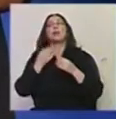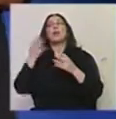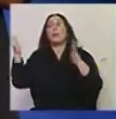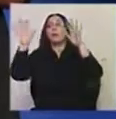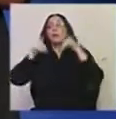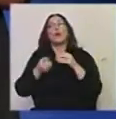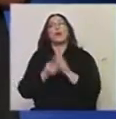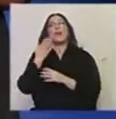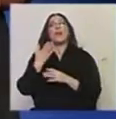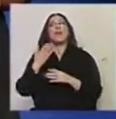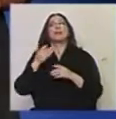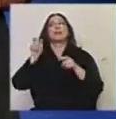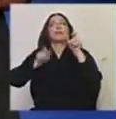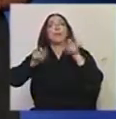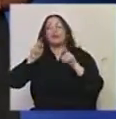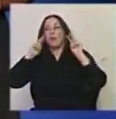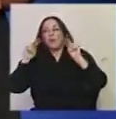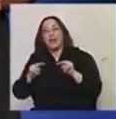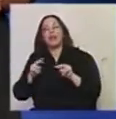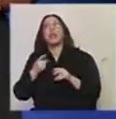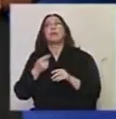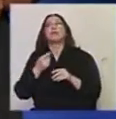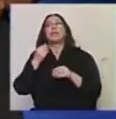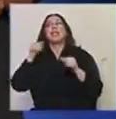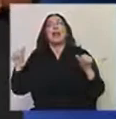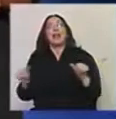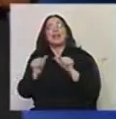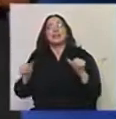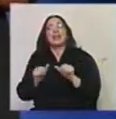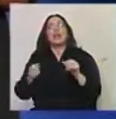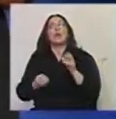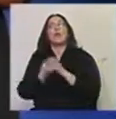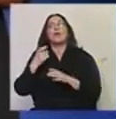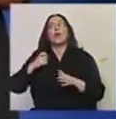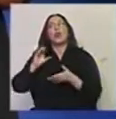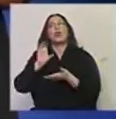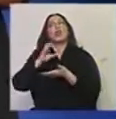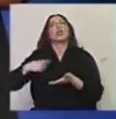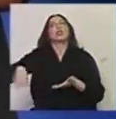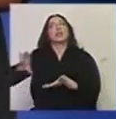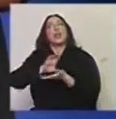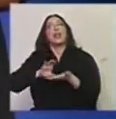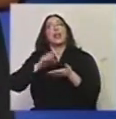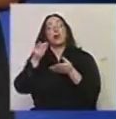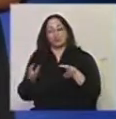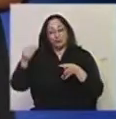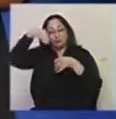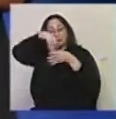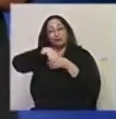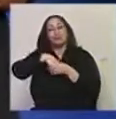la construcción de nuevos ciudadanos que se incorporaran al